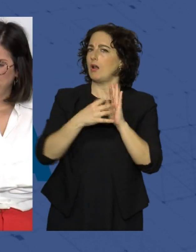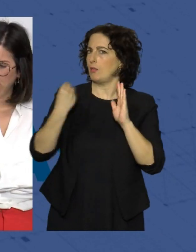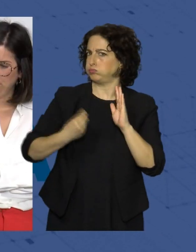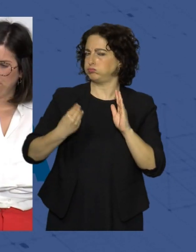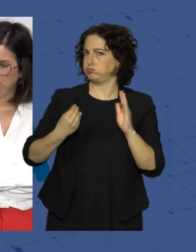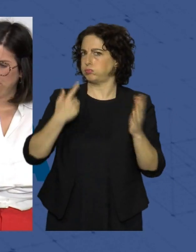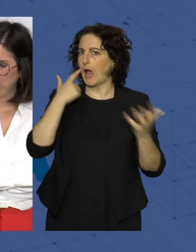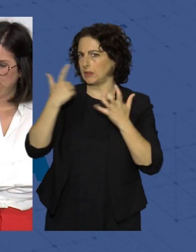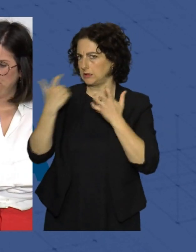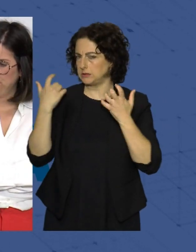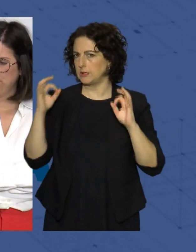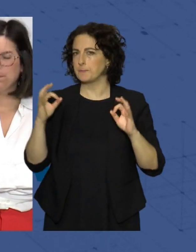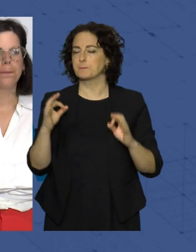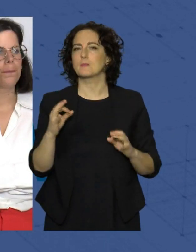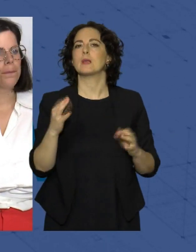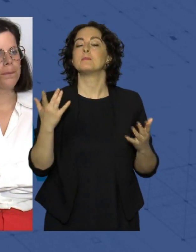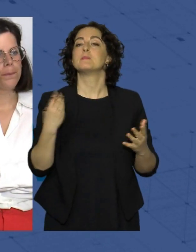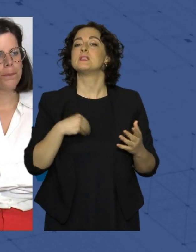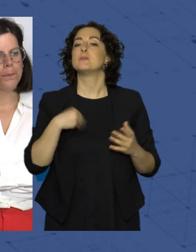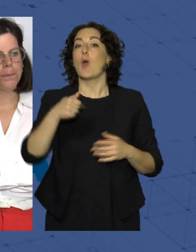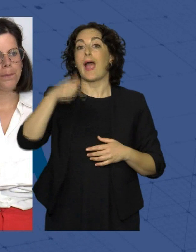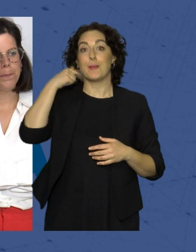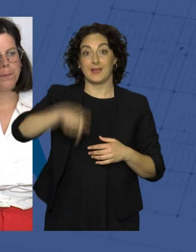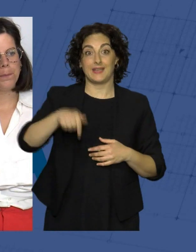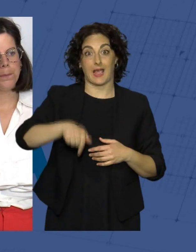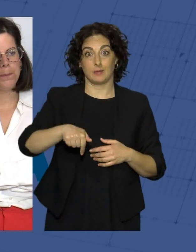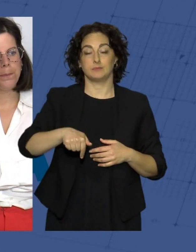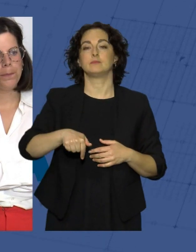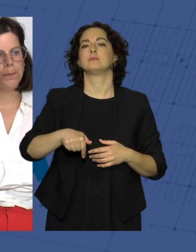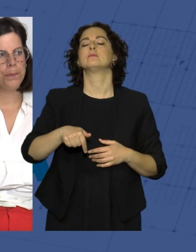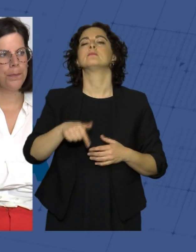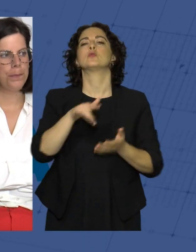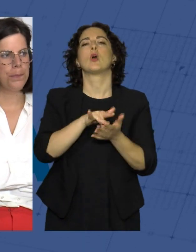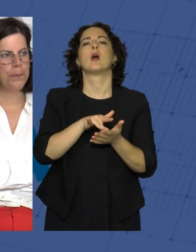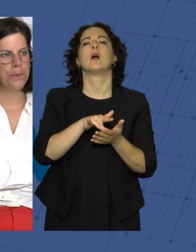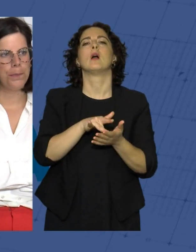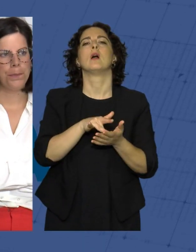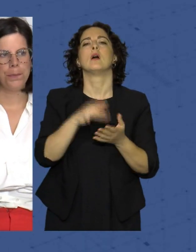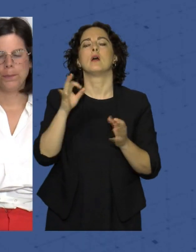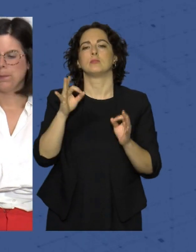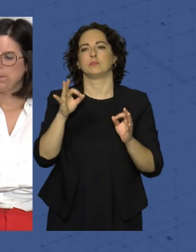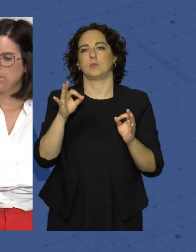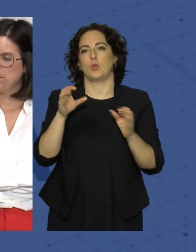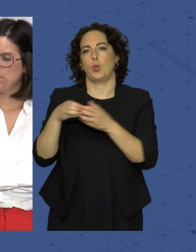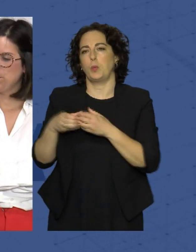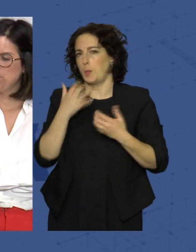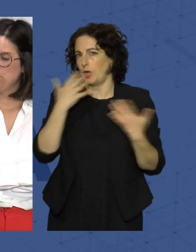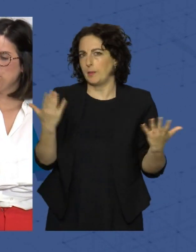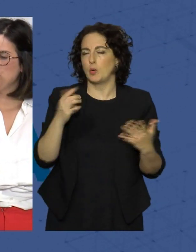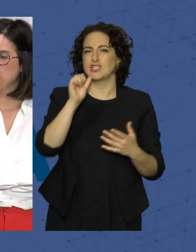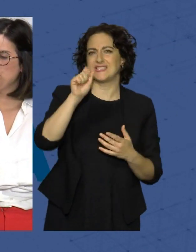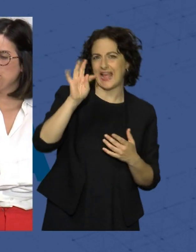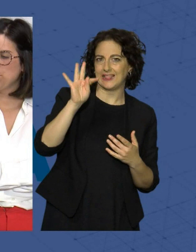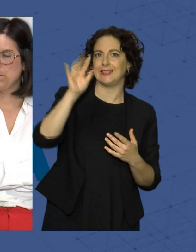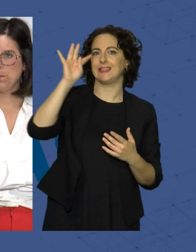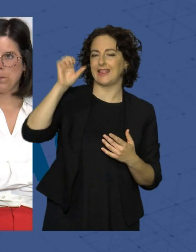Tomando como referente a los amandeños, Almería ha sido cuna de grandes grupos de estilo, como por ejemplo los salteños,